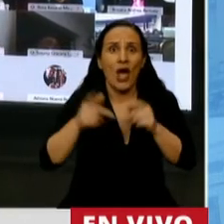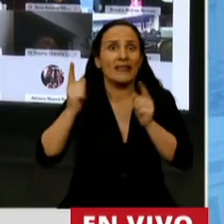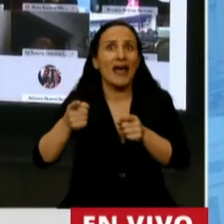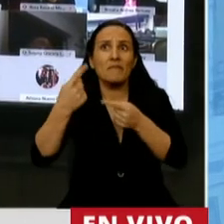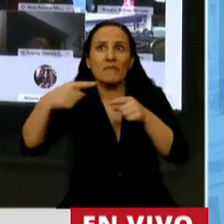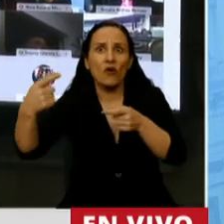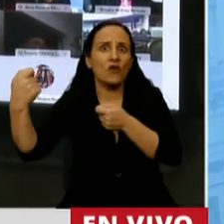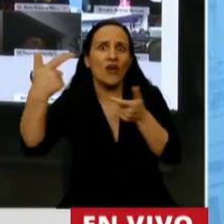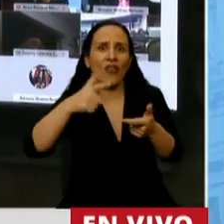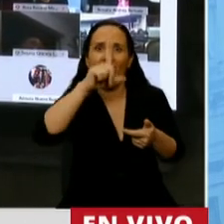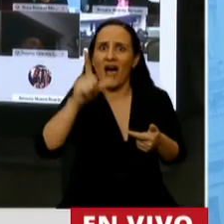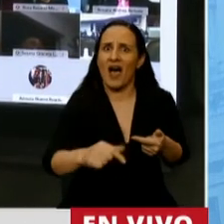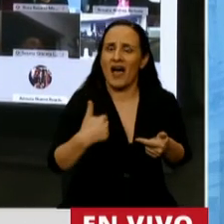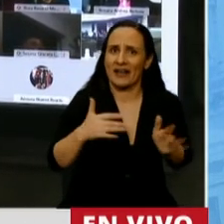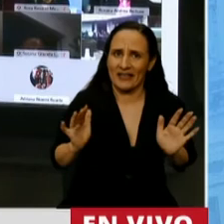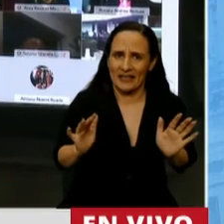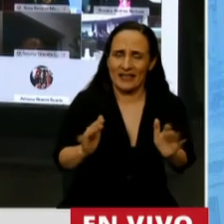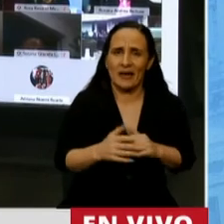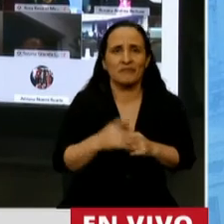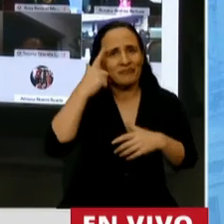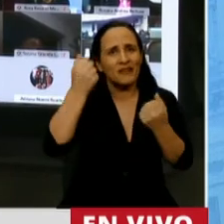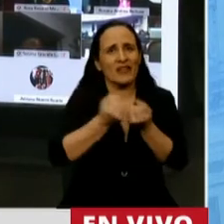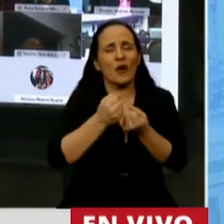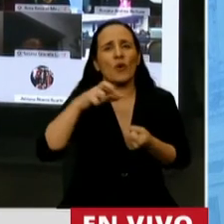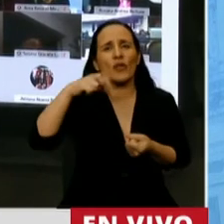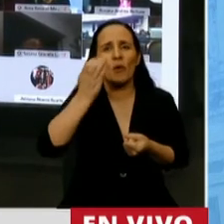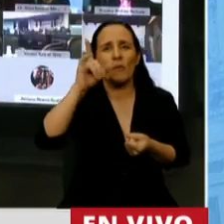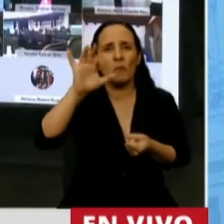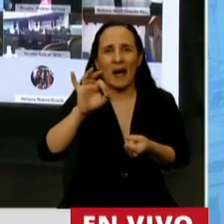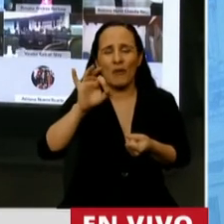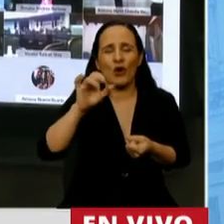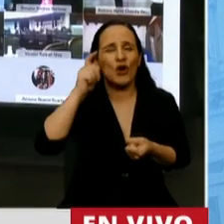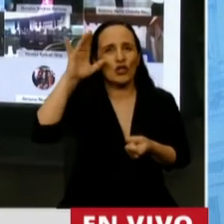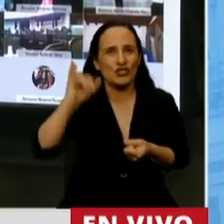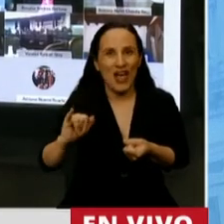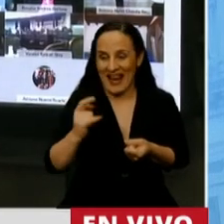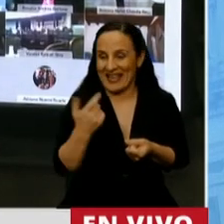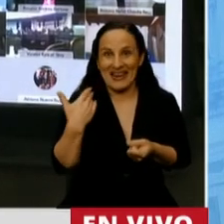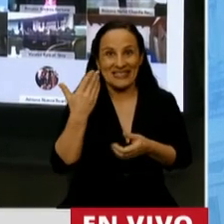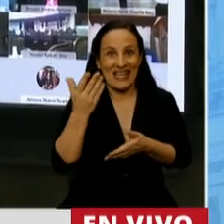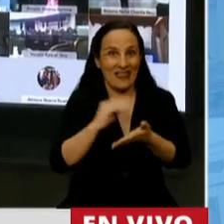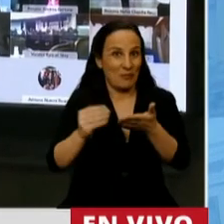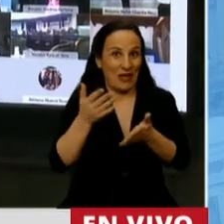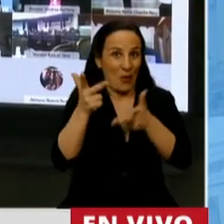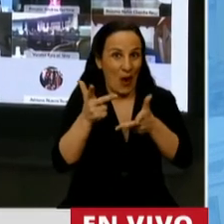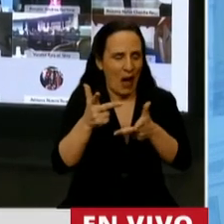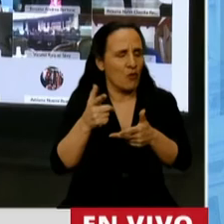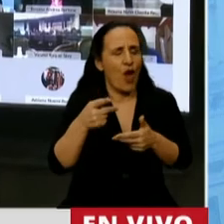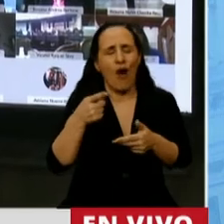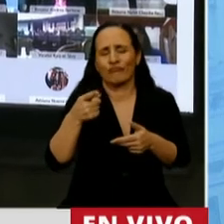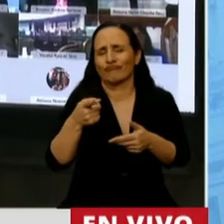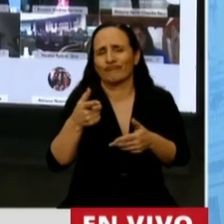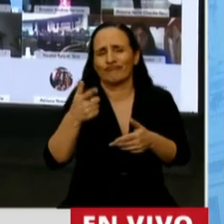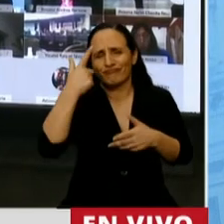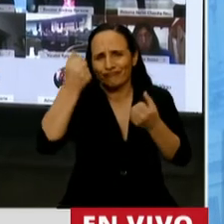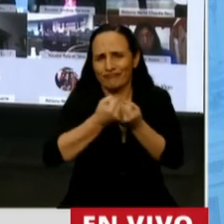Argentina. Me adhiero también a las palabras de Pablo González, de un estado preopinante, por el cual siempre trabajamos y